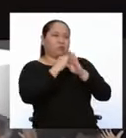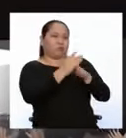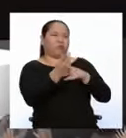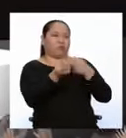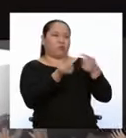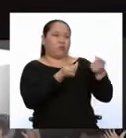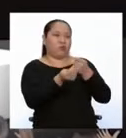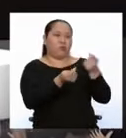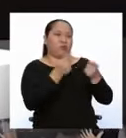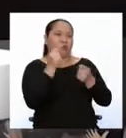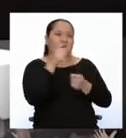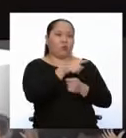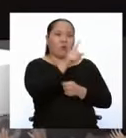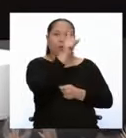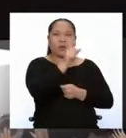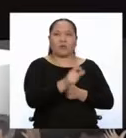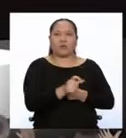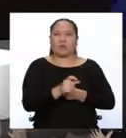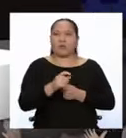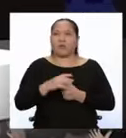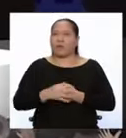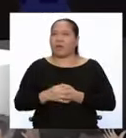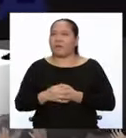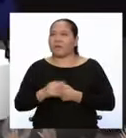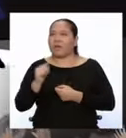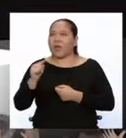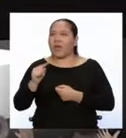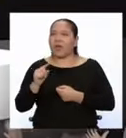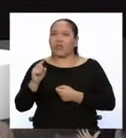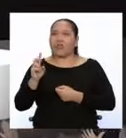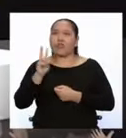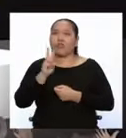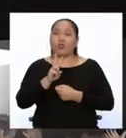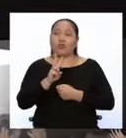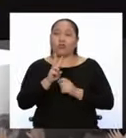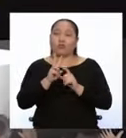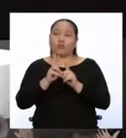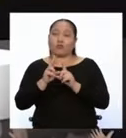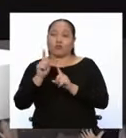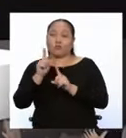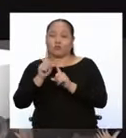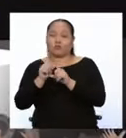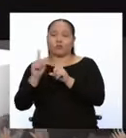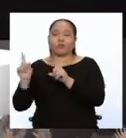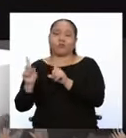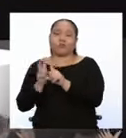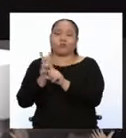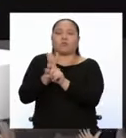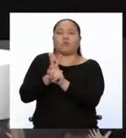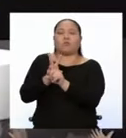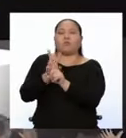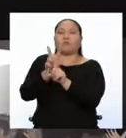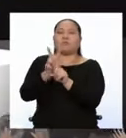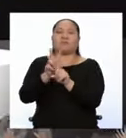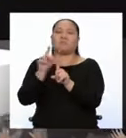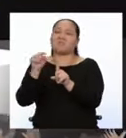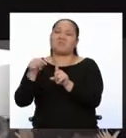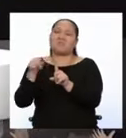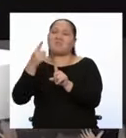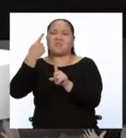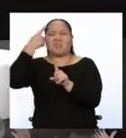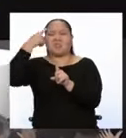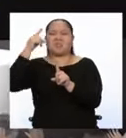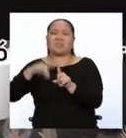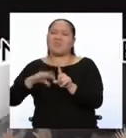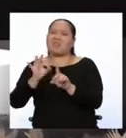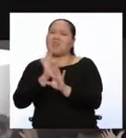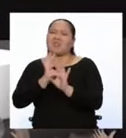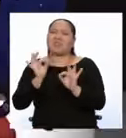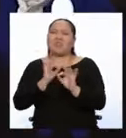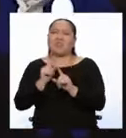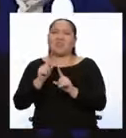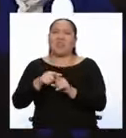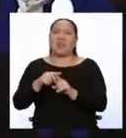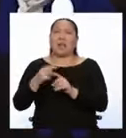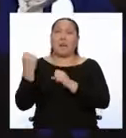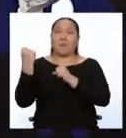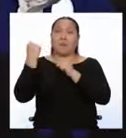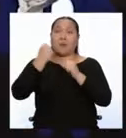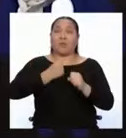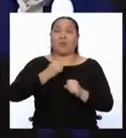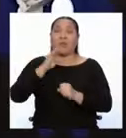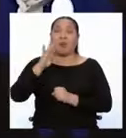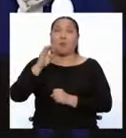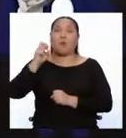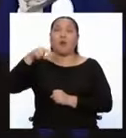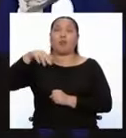estuviese en una sola persona, exigieron dos consules más que en realidad estaban de adorno, porque el que en serio tenía todo el poder era